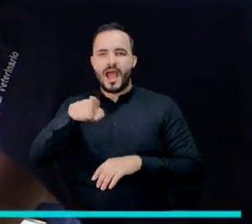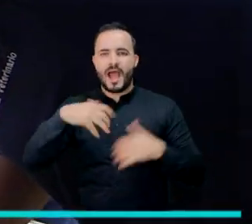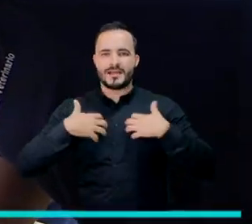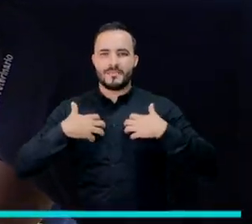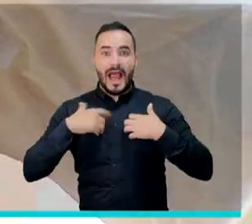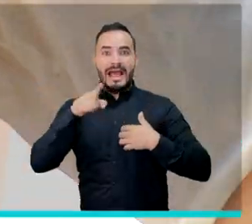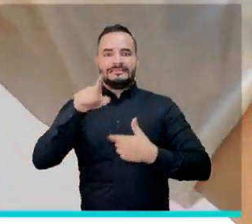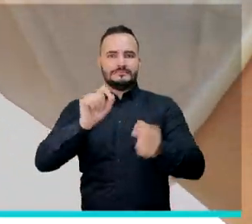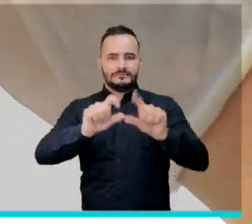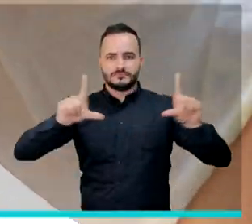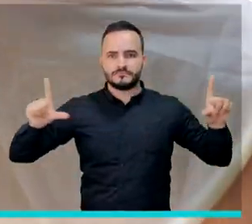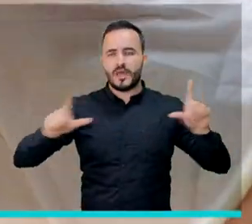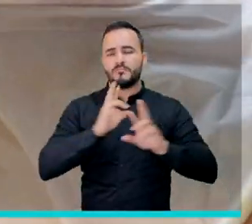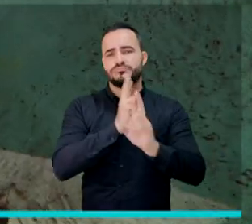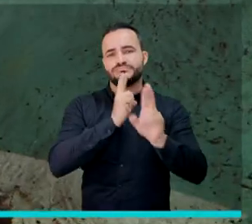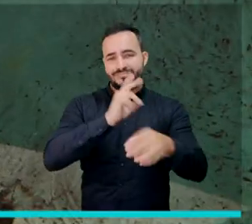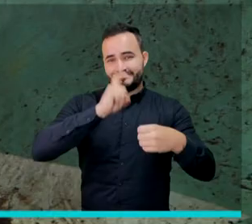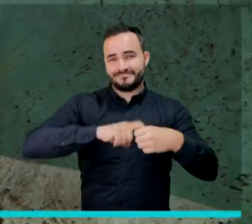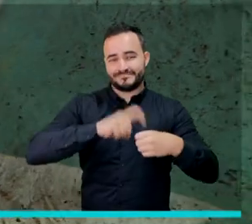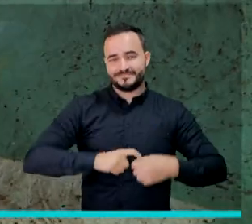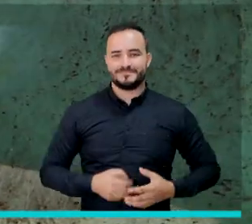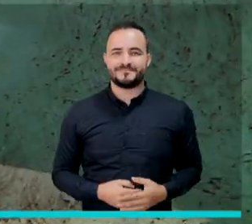animales, para registrar sus animales.